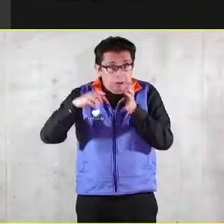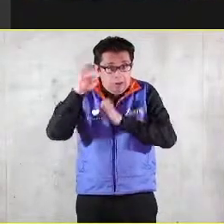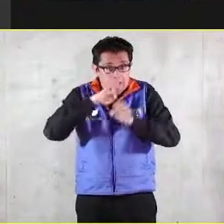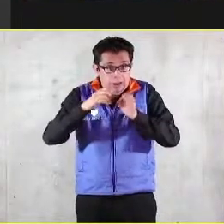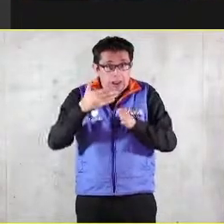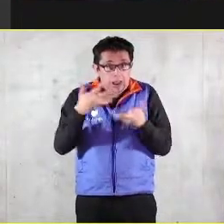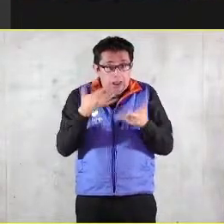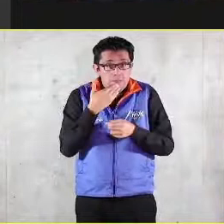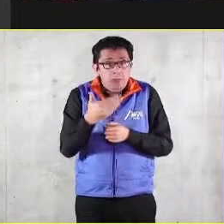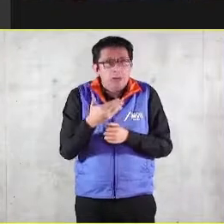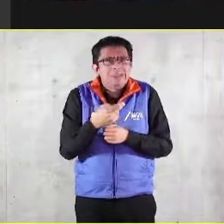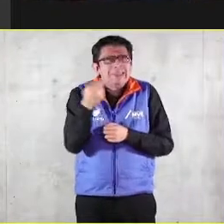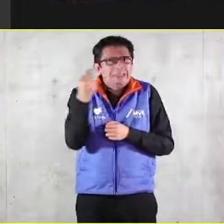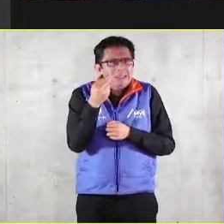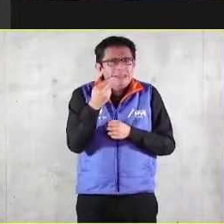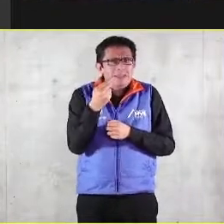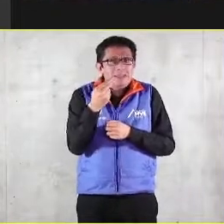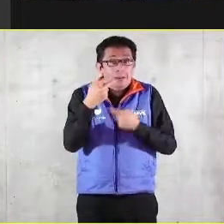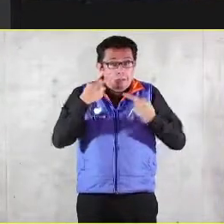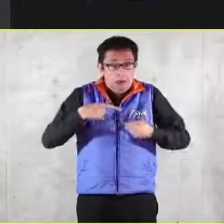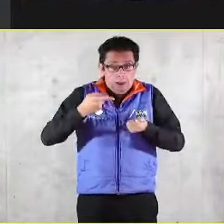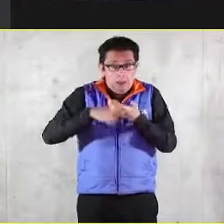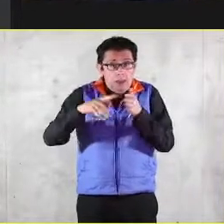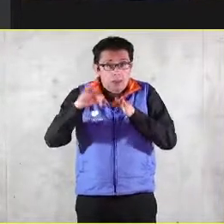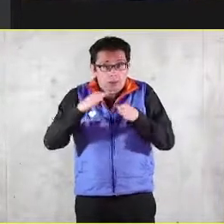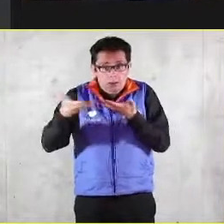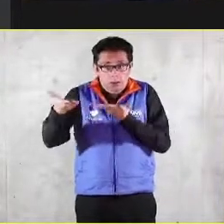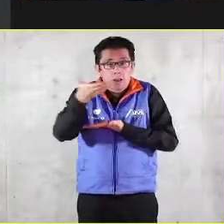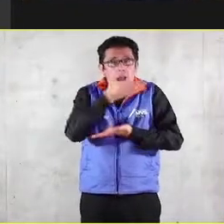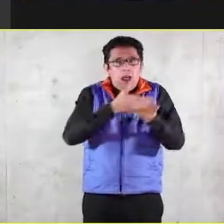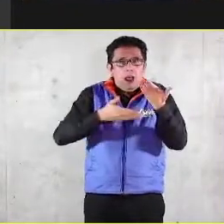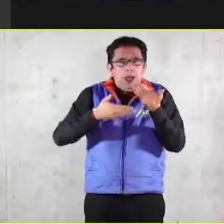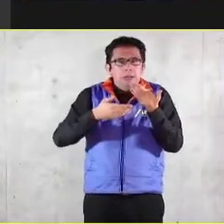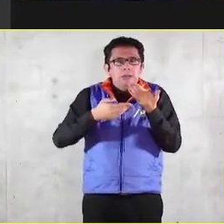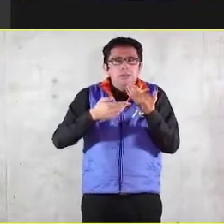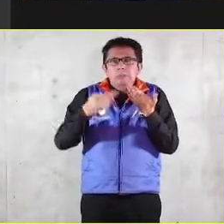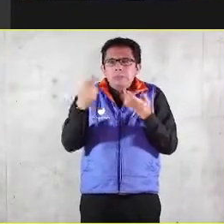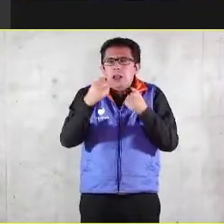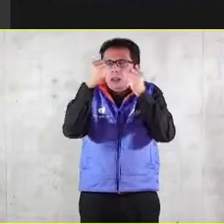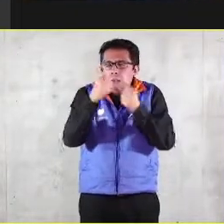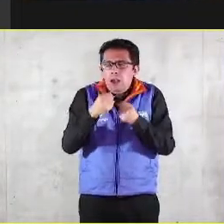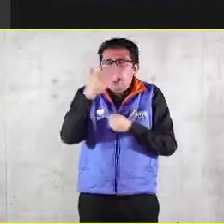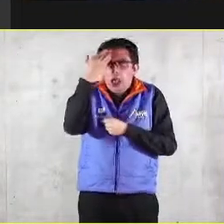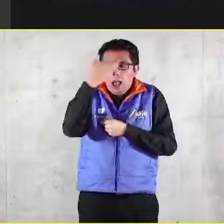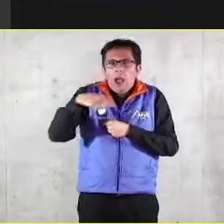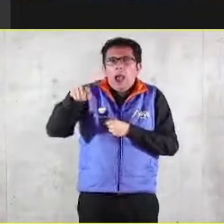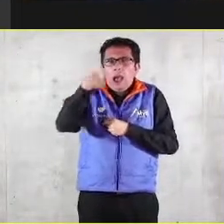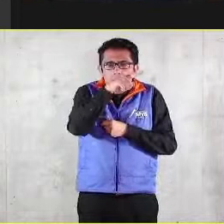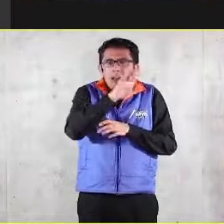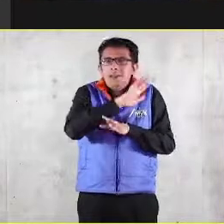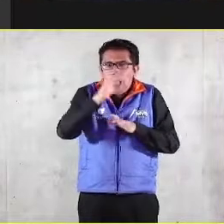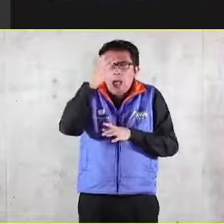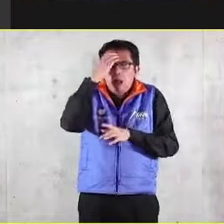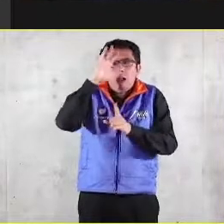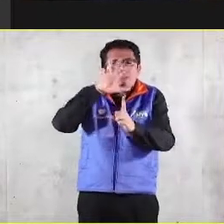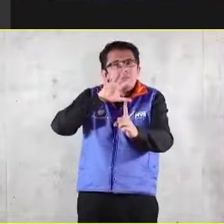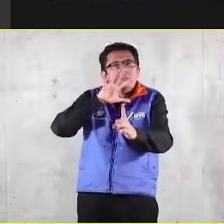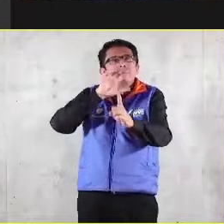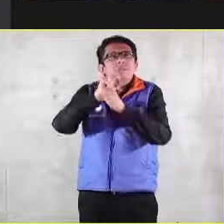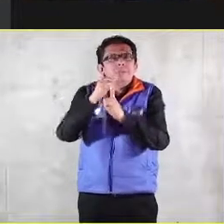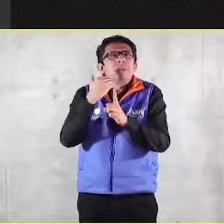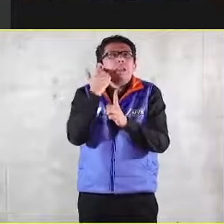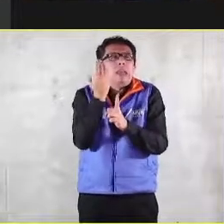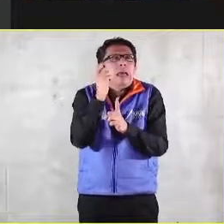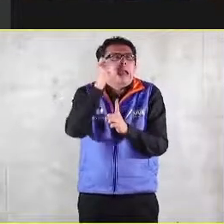asegurarme de que quienes ahí colaboran sepan cuál es el bien específico que generamos con nuestro producto o